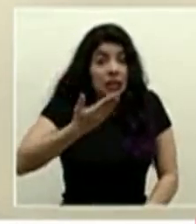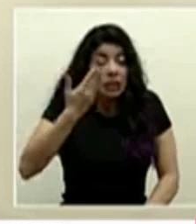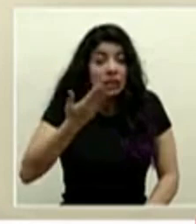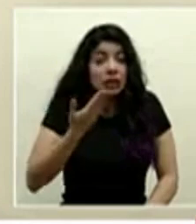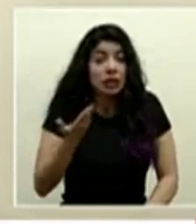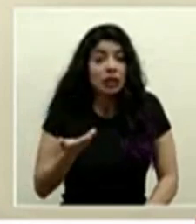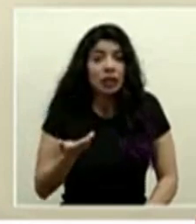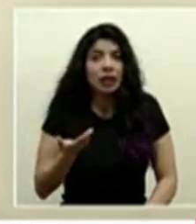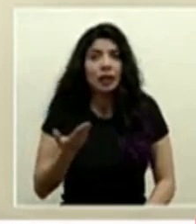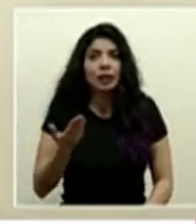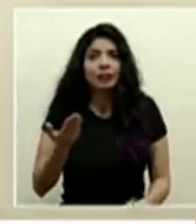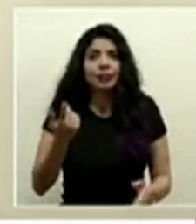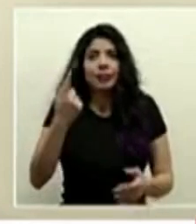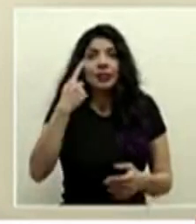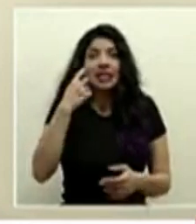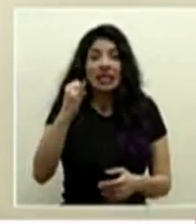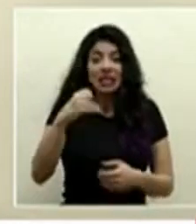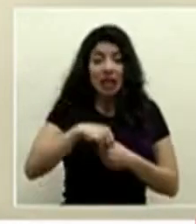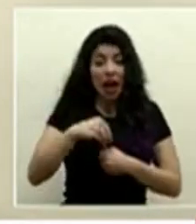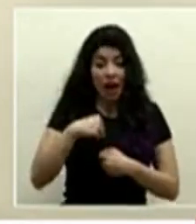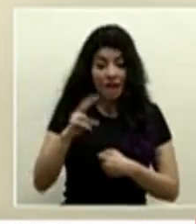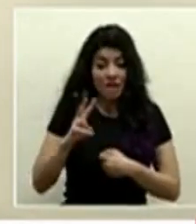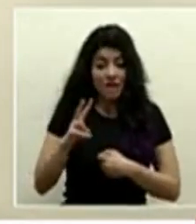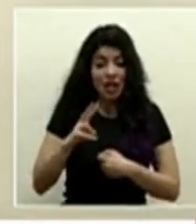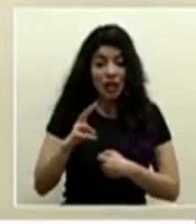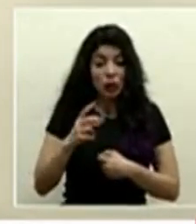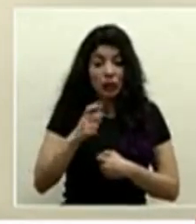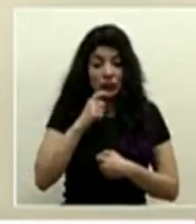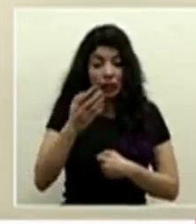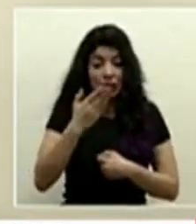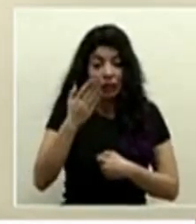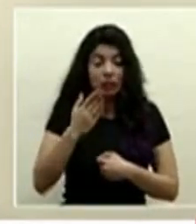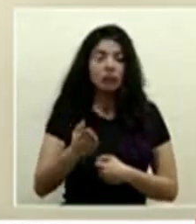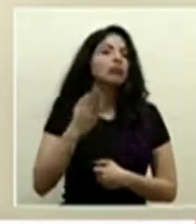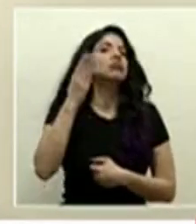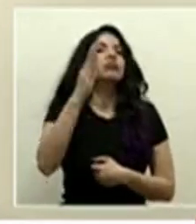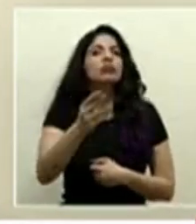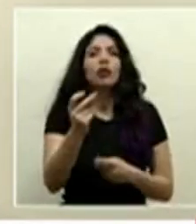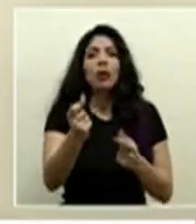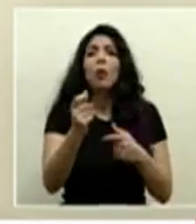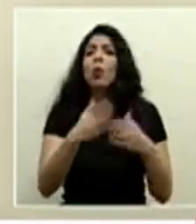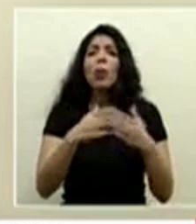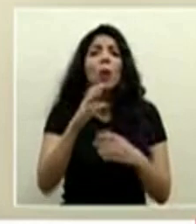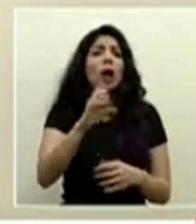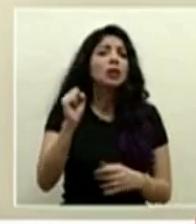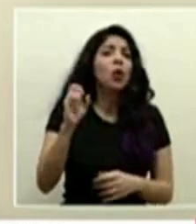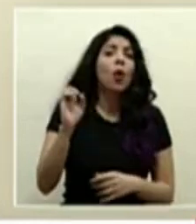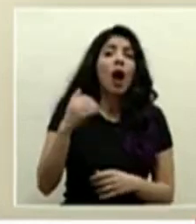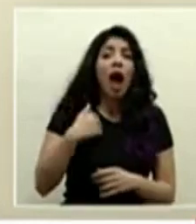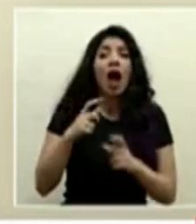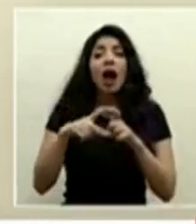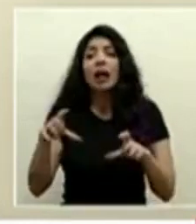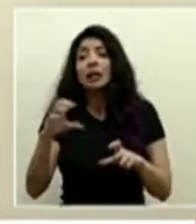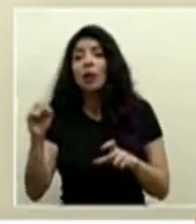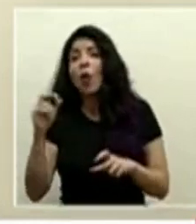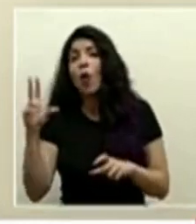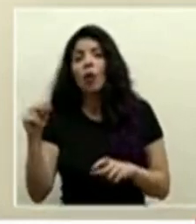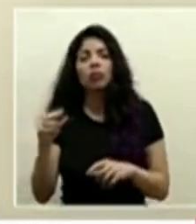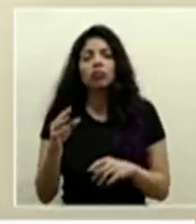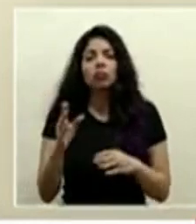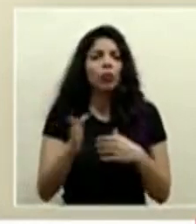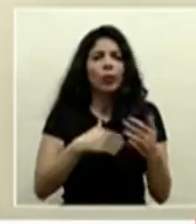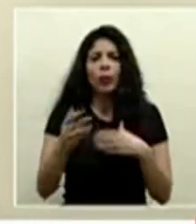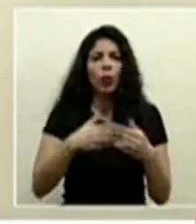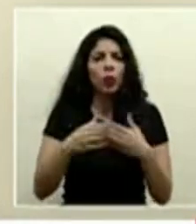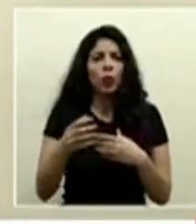un cuadro viral que consulten lo más pronto posible no importa que no estén asegurados aquí no se les va a negar el derecho